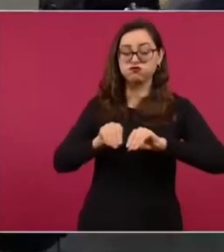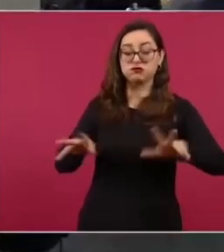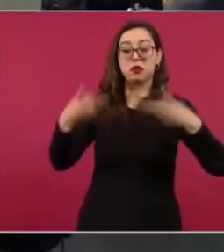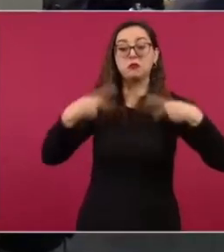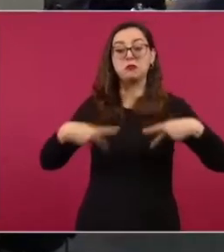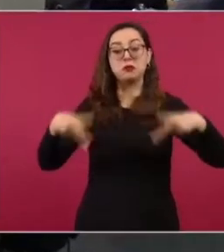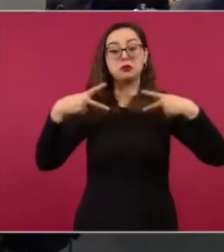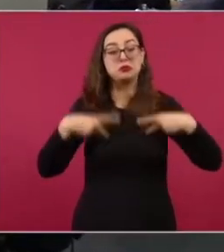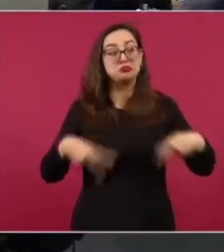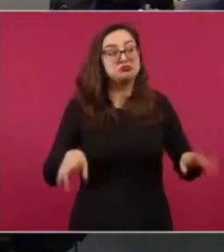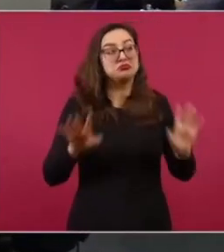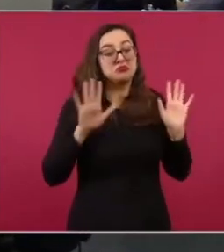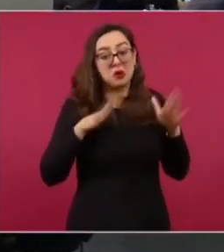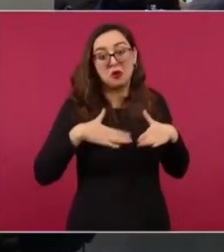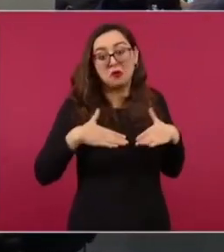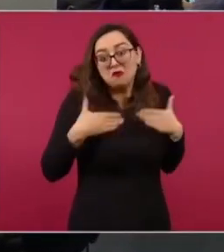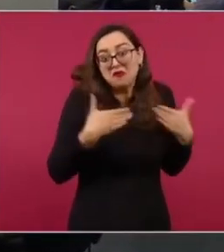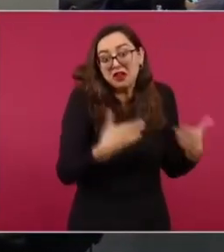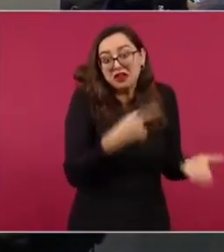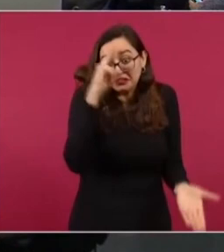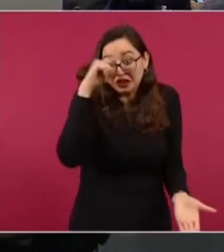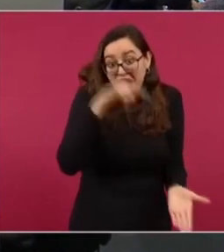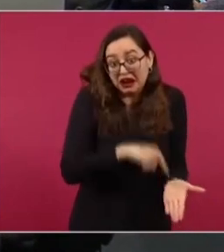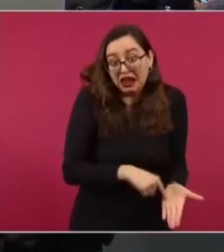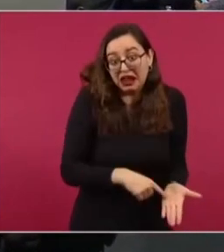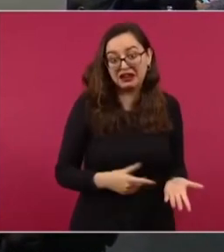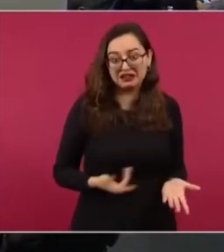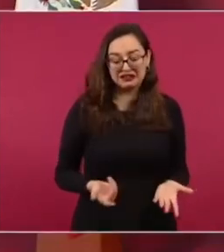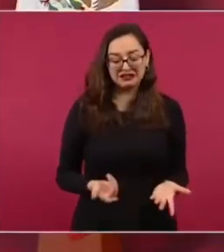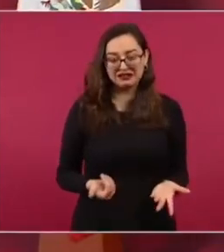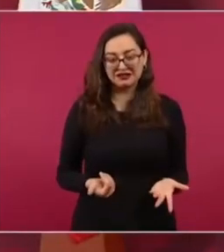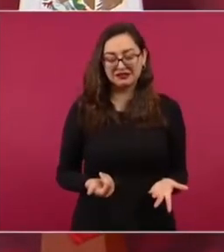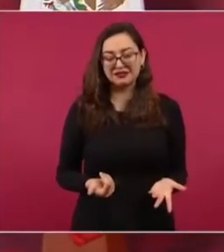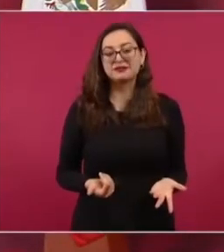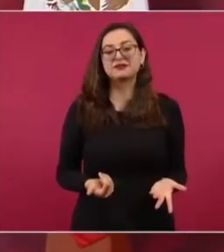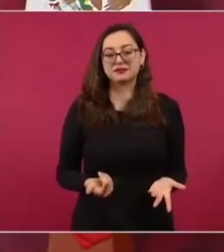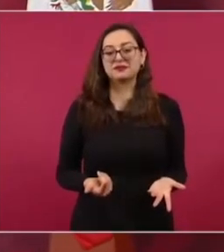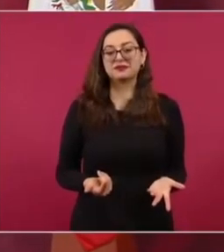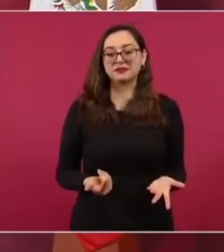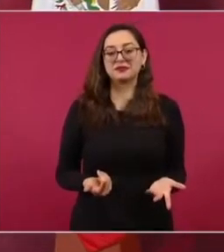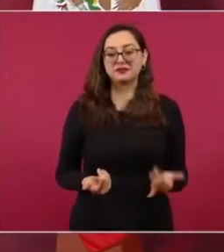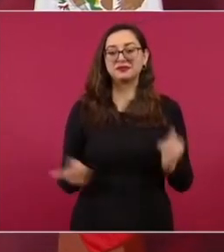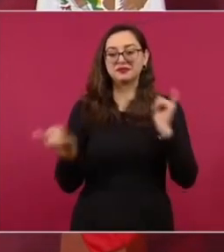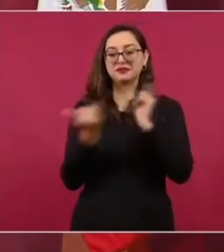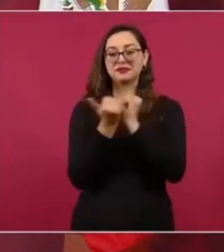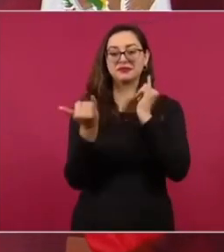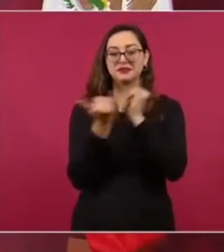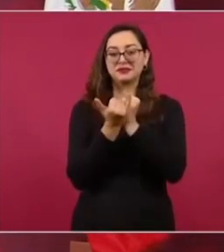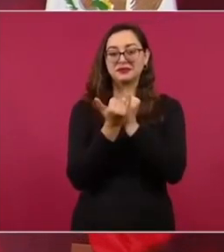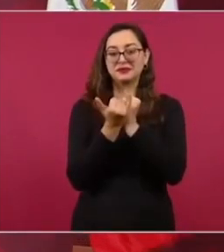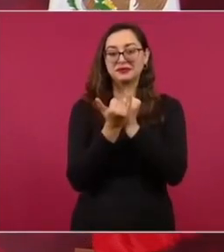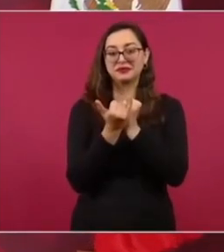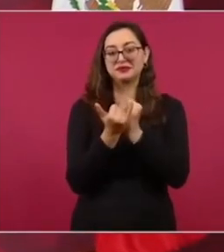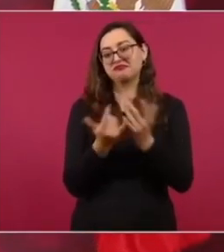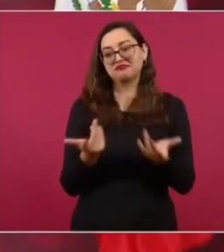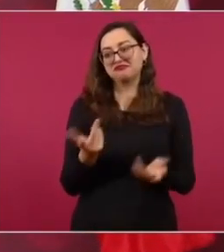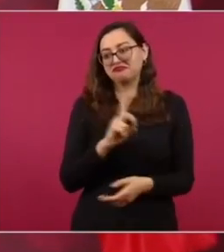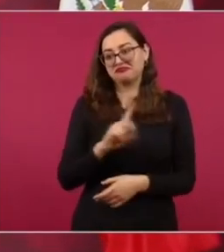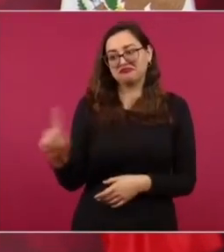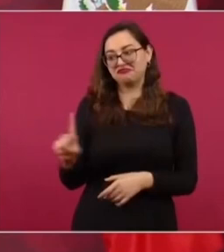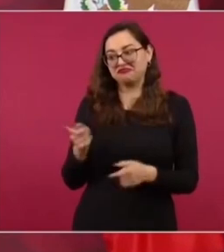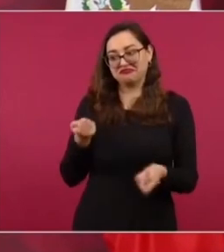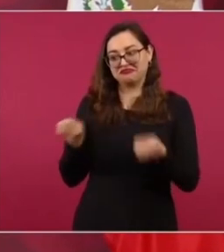y también tiene mucha fuerza la la derecha